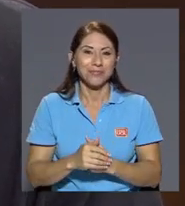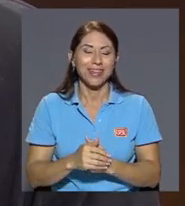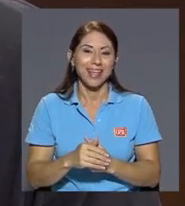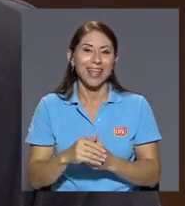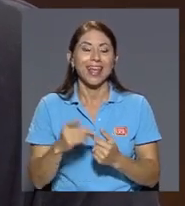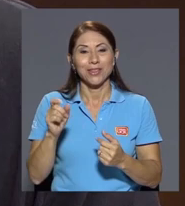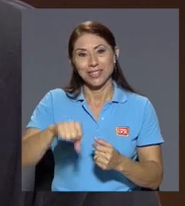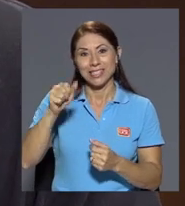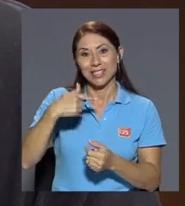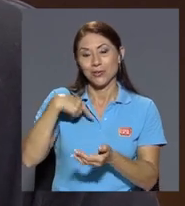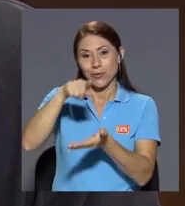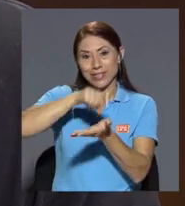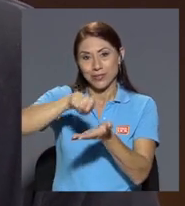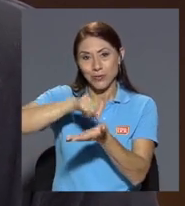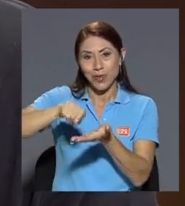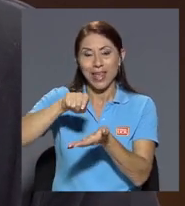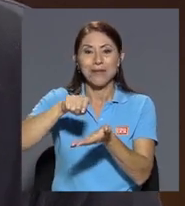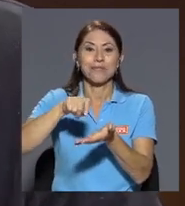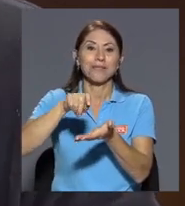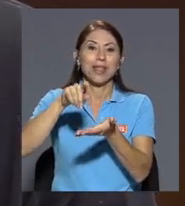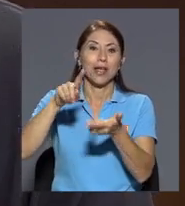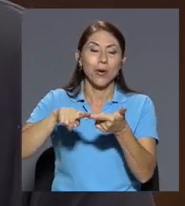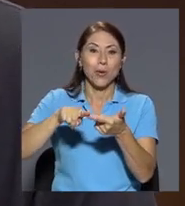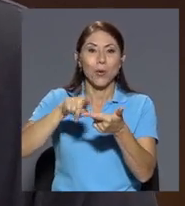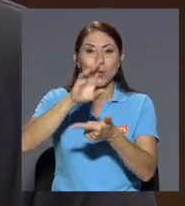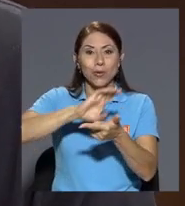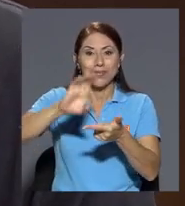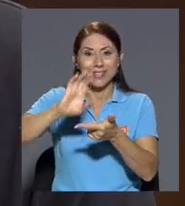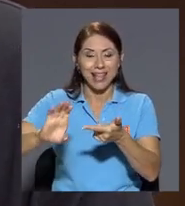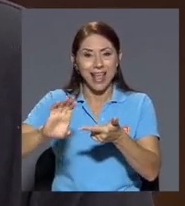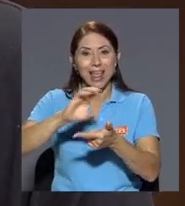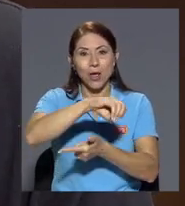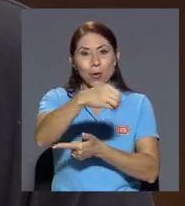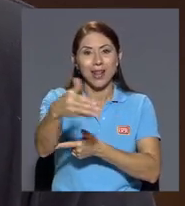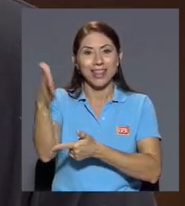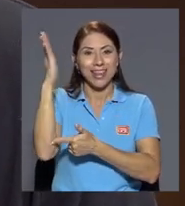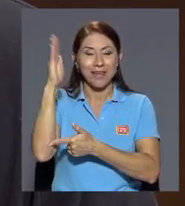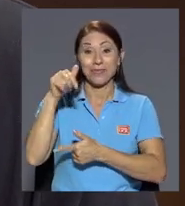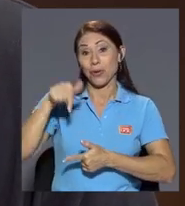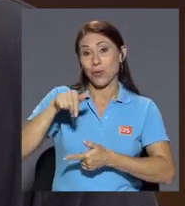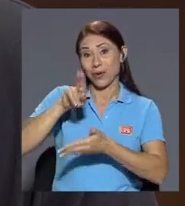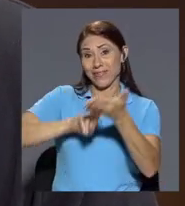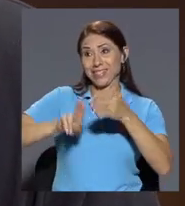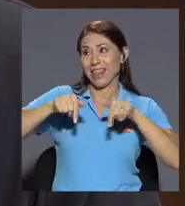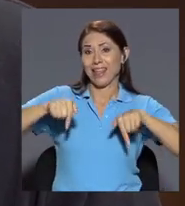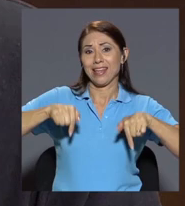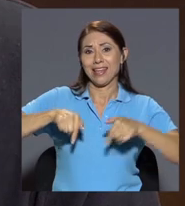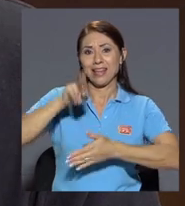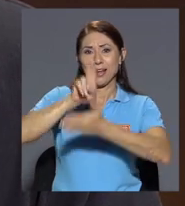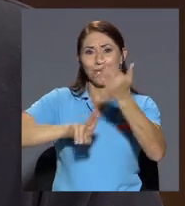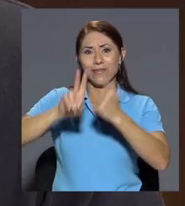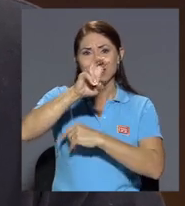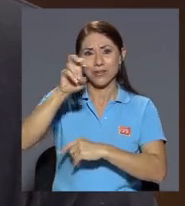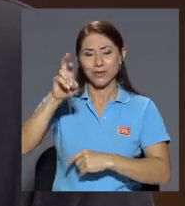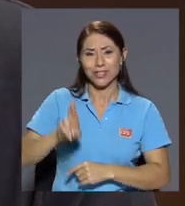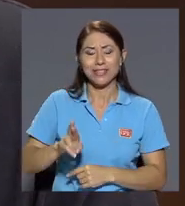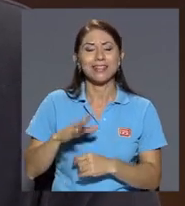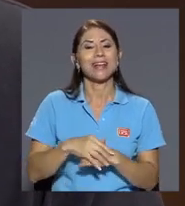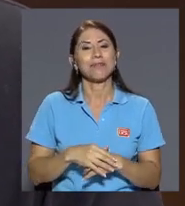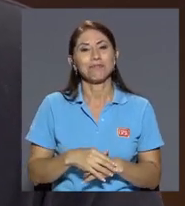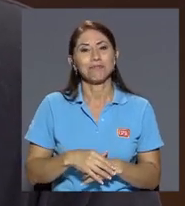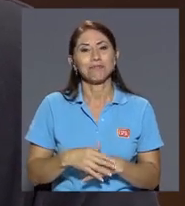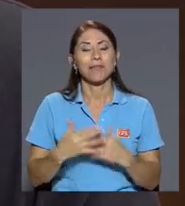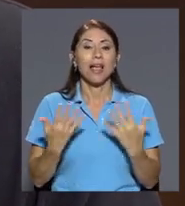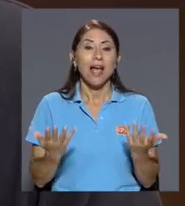sí hice la primaria la secundaria en Orotina y la universidad aquí en la universidad de Costa Rica y este digamos hay